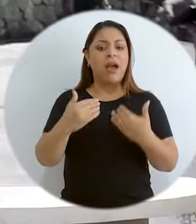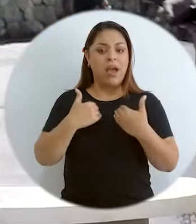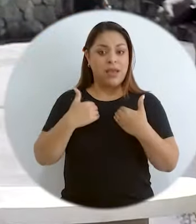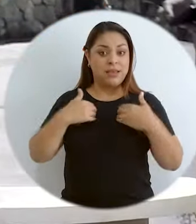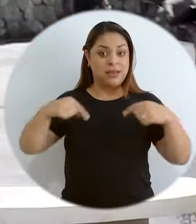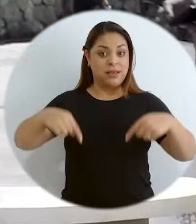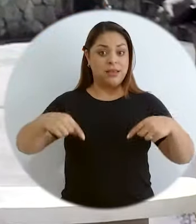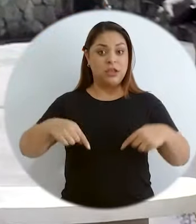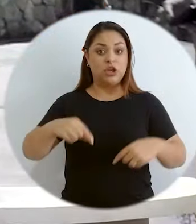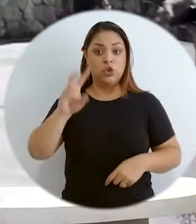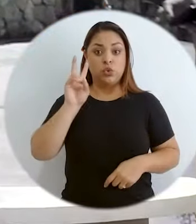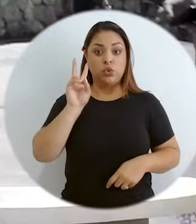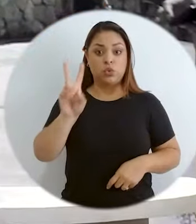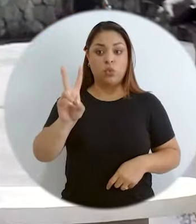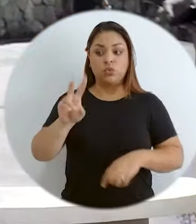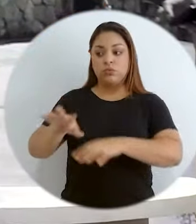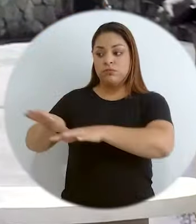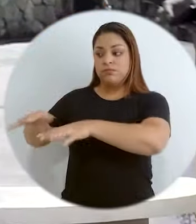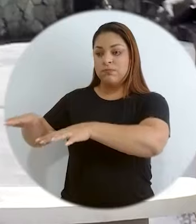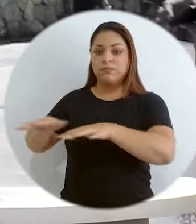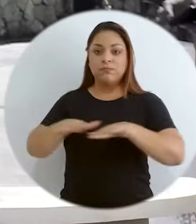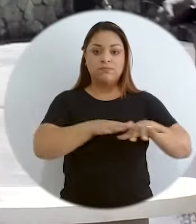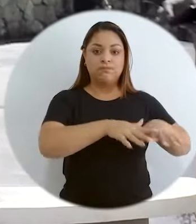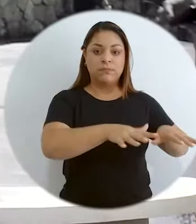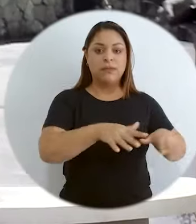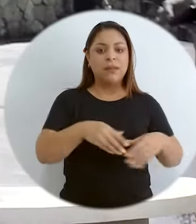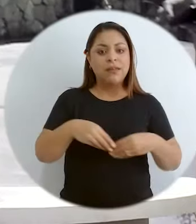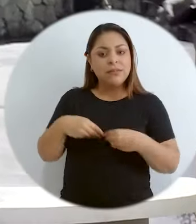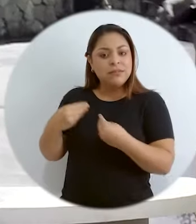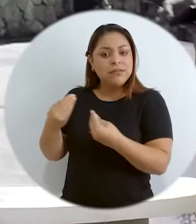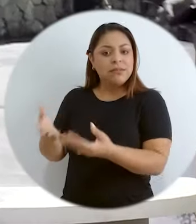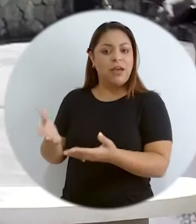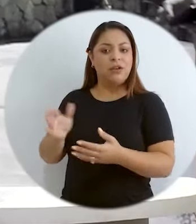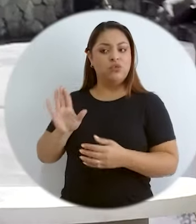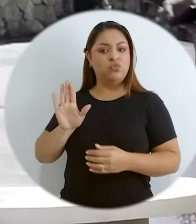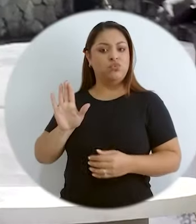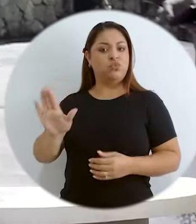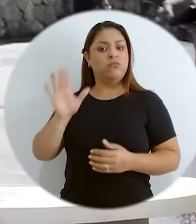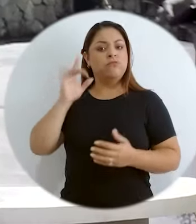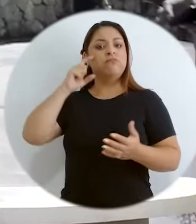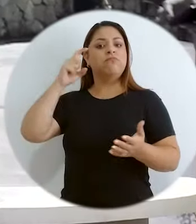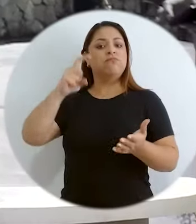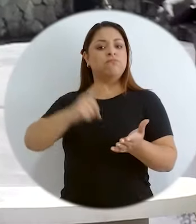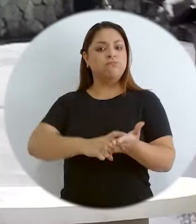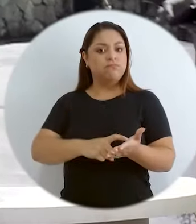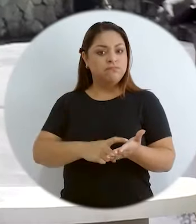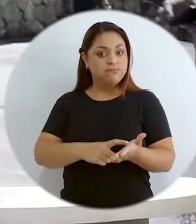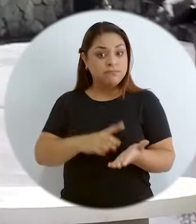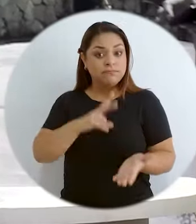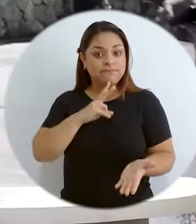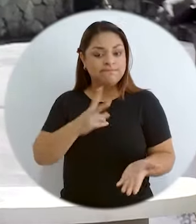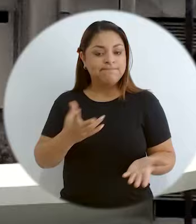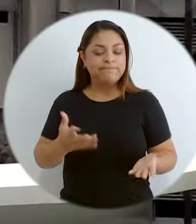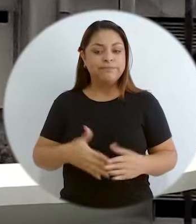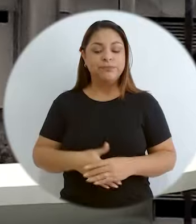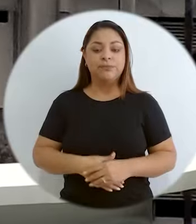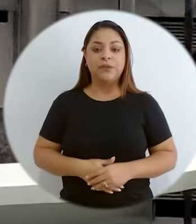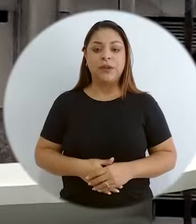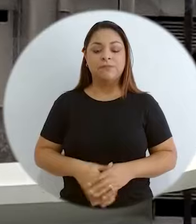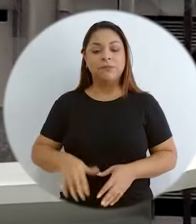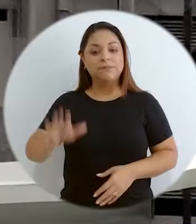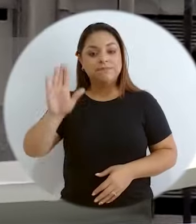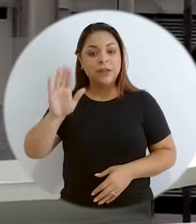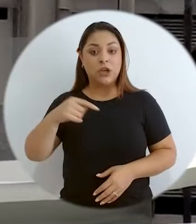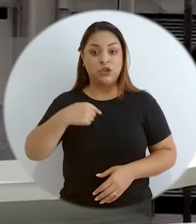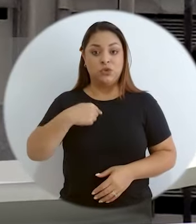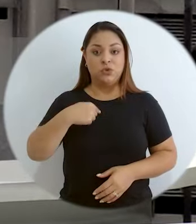y en muchos países del mundo, de darle a los océanos el lugar que se merecen. Yo pensaría, bueno,